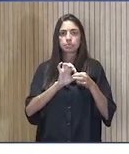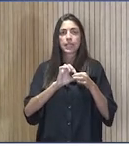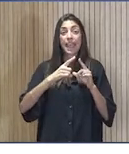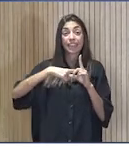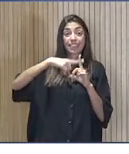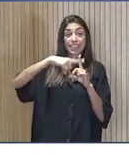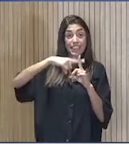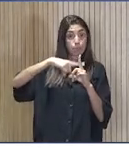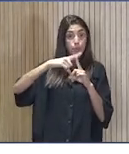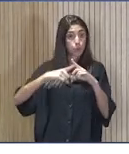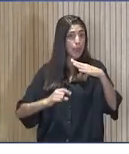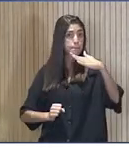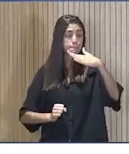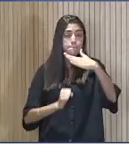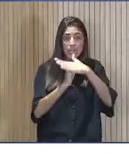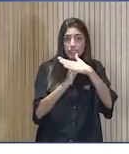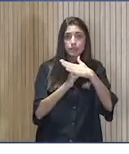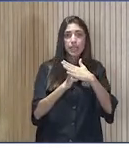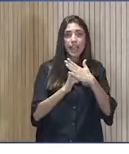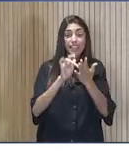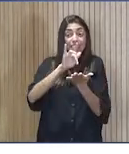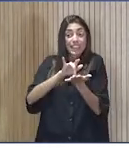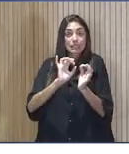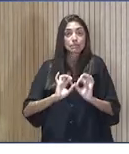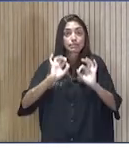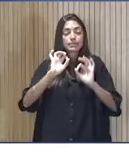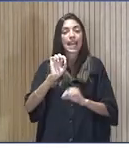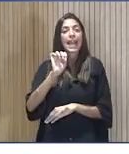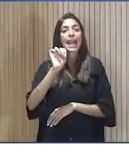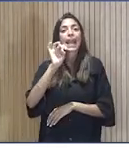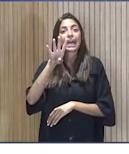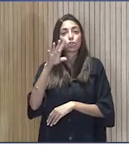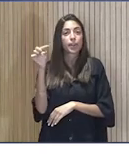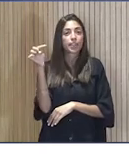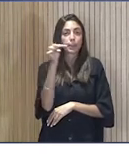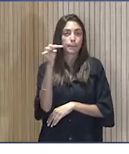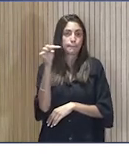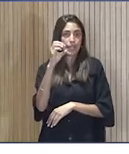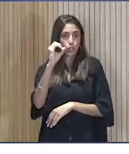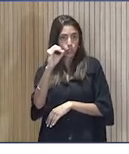aquel día, la máxima, aquel día que yo estuve allí, eran 14 bajo cero.